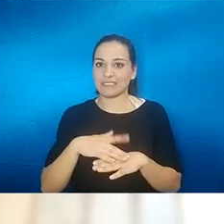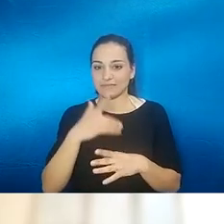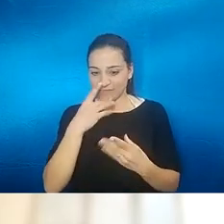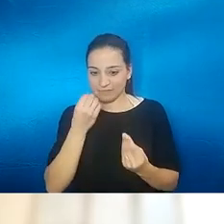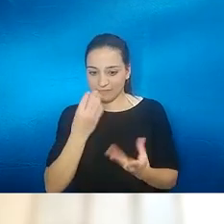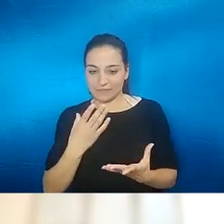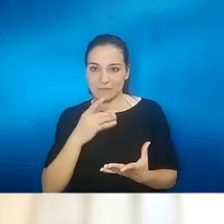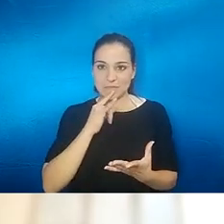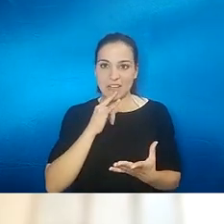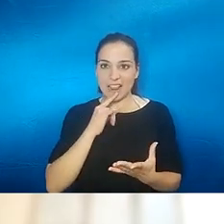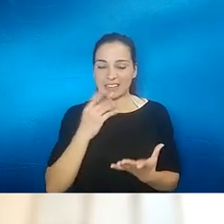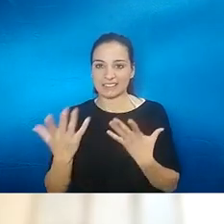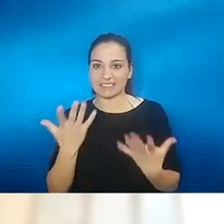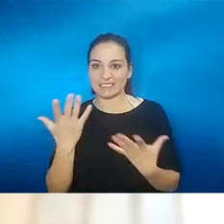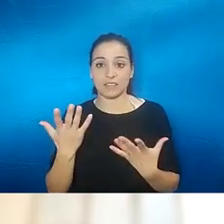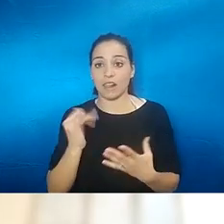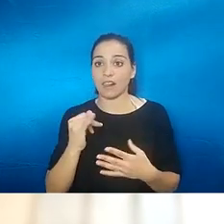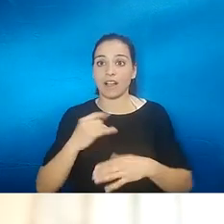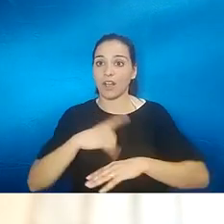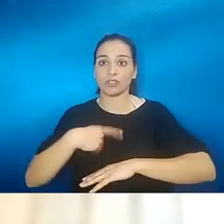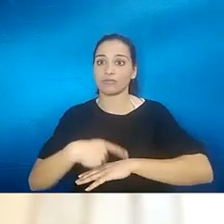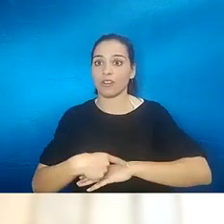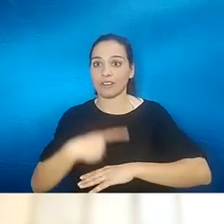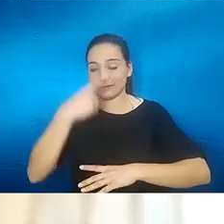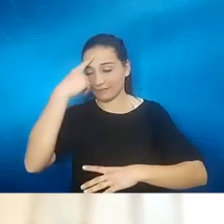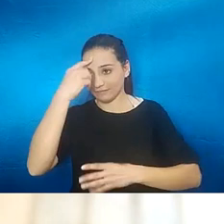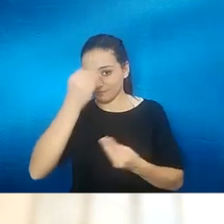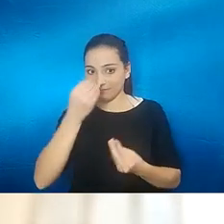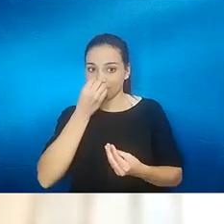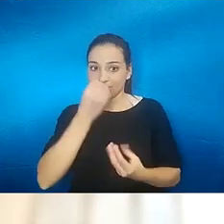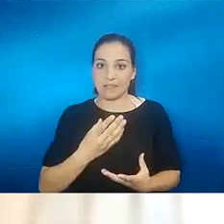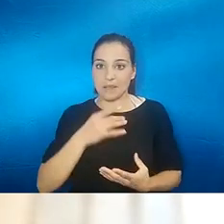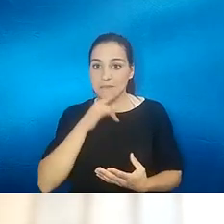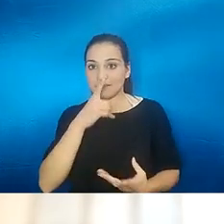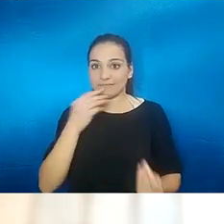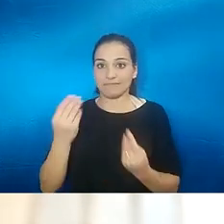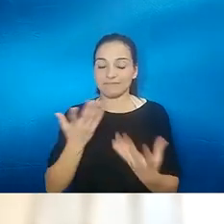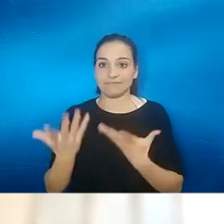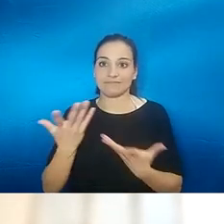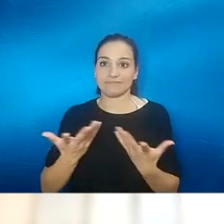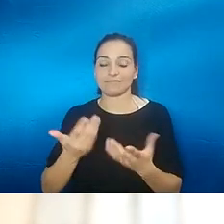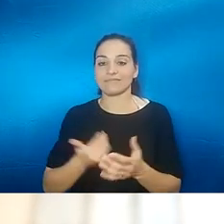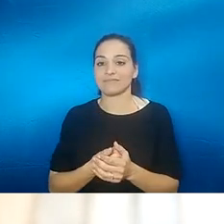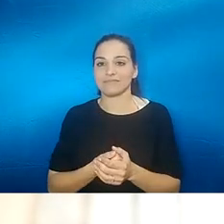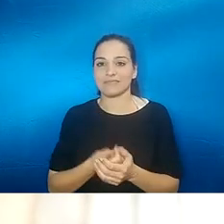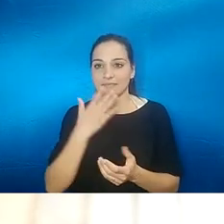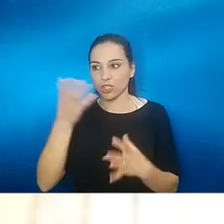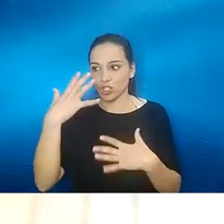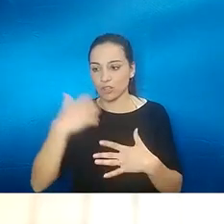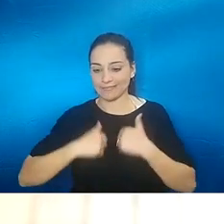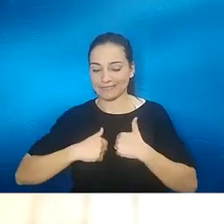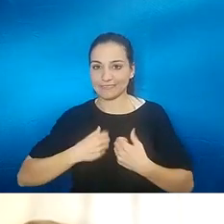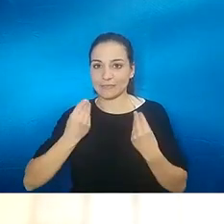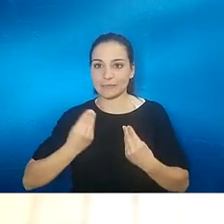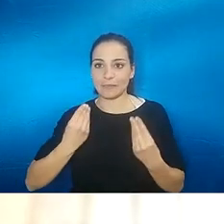mal a todas horas a todas horas una inseguridad aunque uno dice yo me ducho tal pero bueno no todos